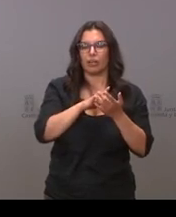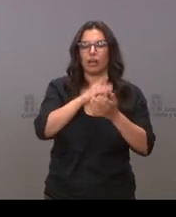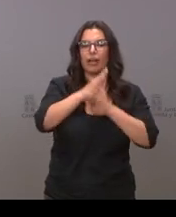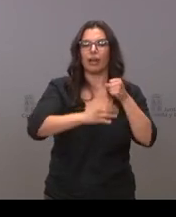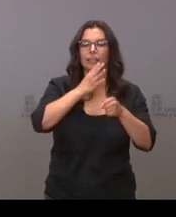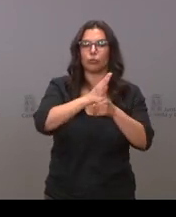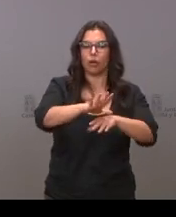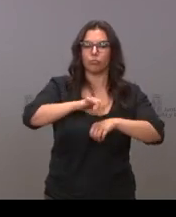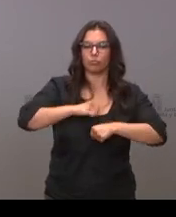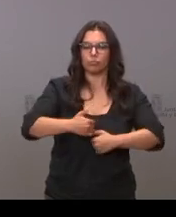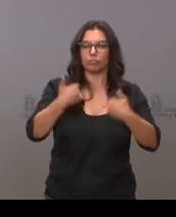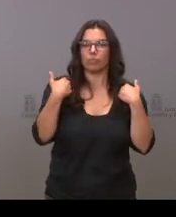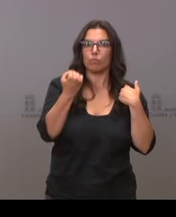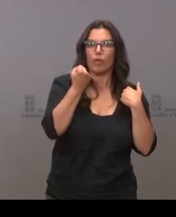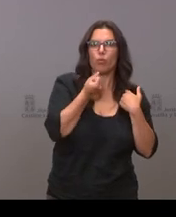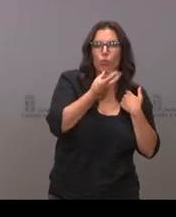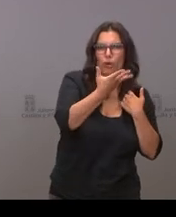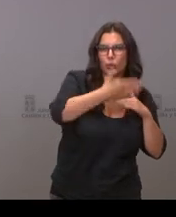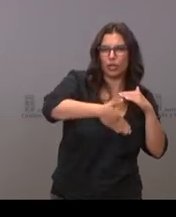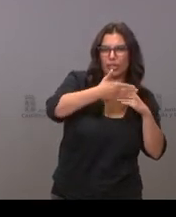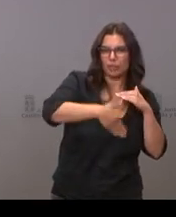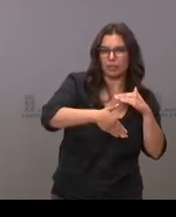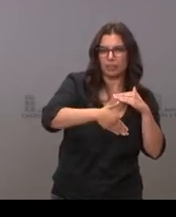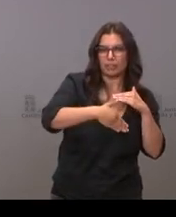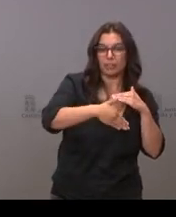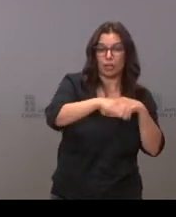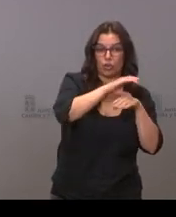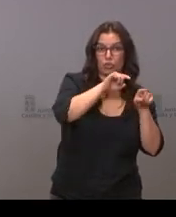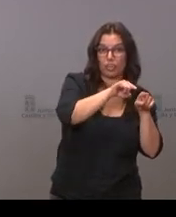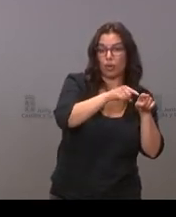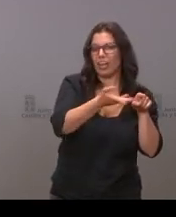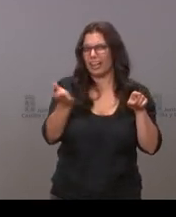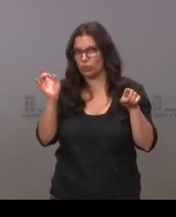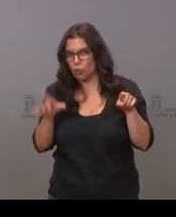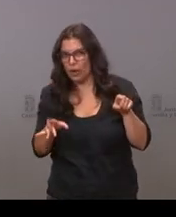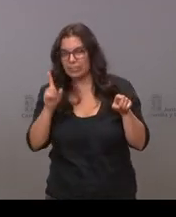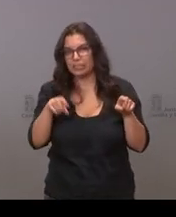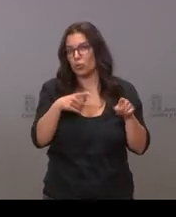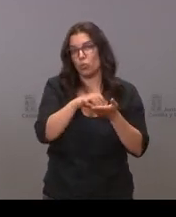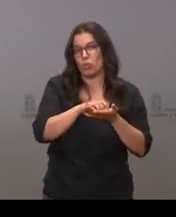tienen ahora mismo los consejeros y pasarían a tener el resto de los altos cargos es la única duda que me ha quedado en principio gracias